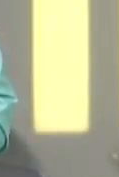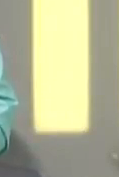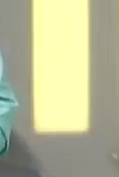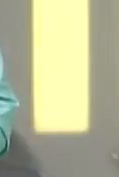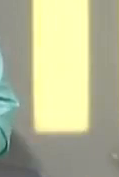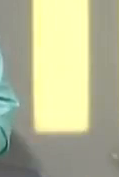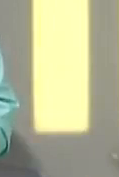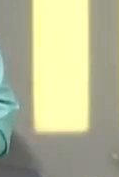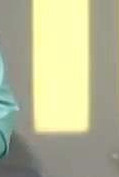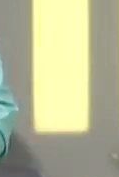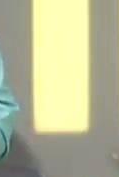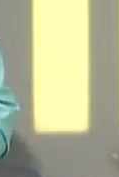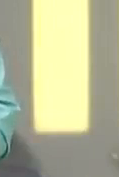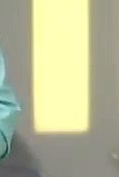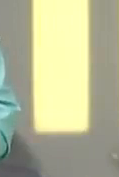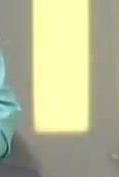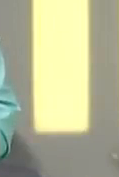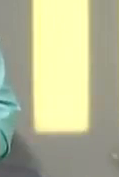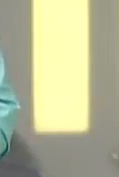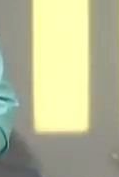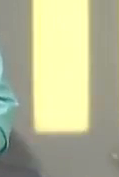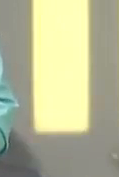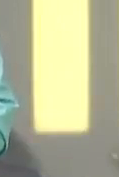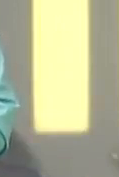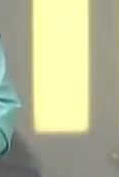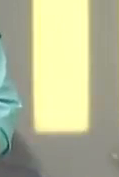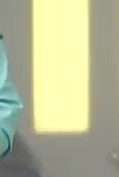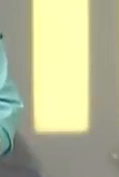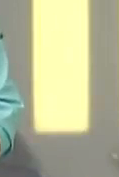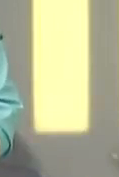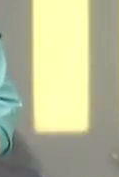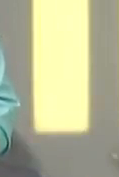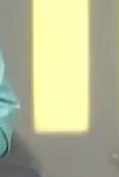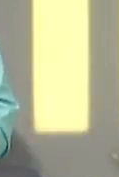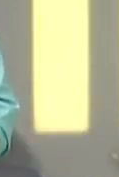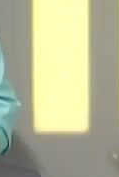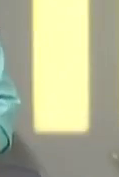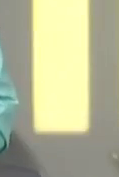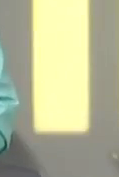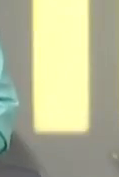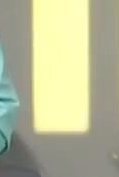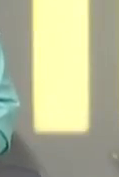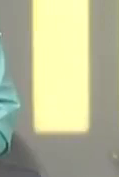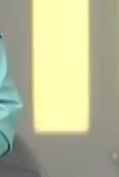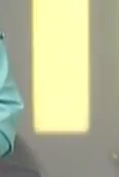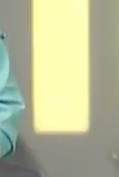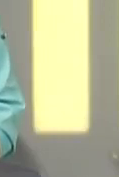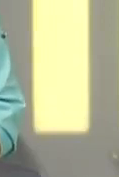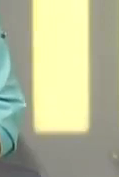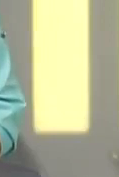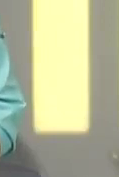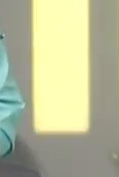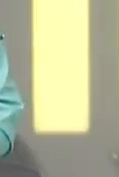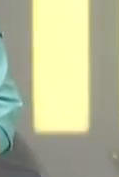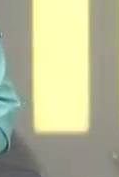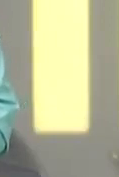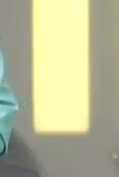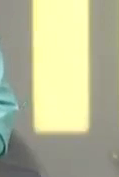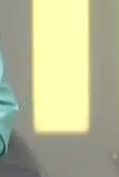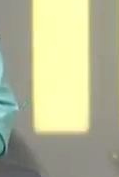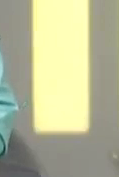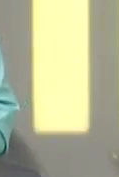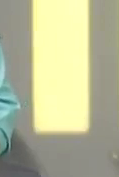y no dejó de hacer un llamado a la población venezolana para que tomen conciencia ante la presencia de la variante ómicron